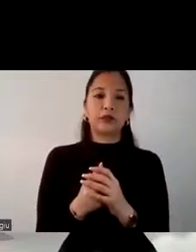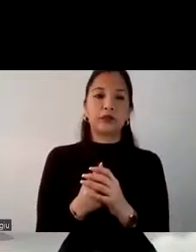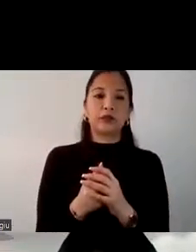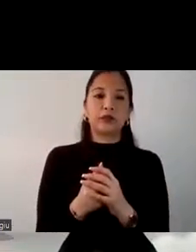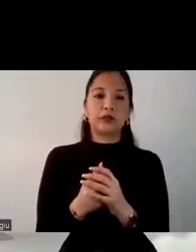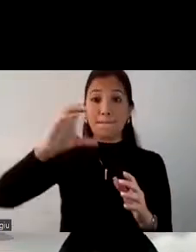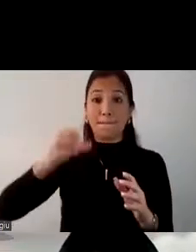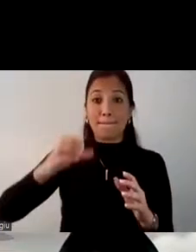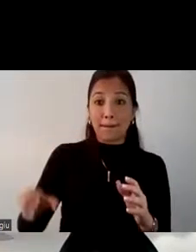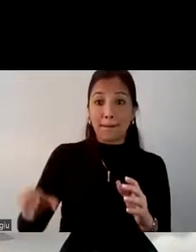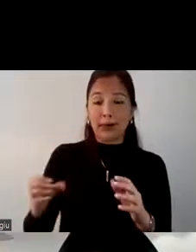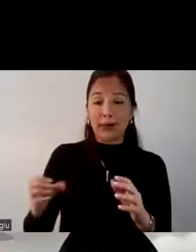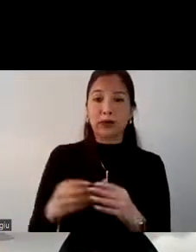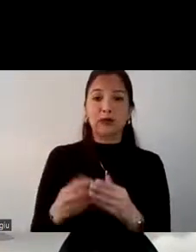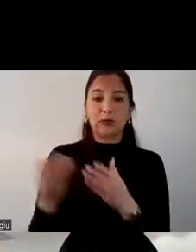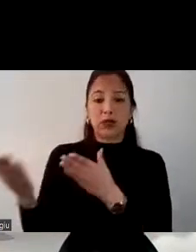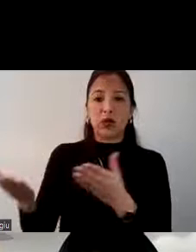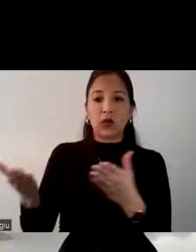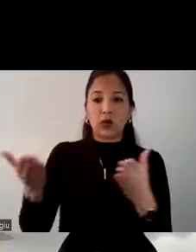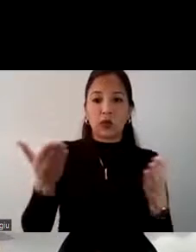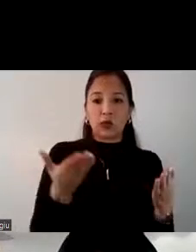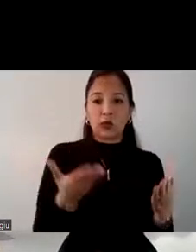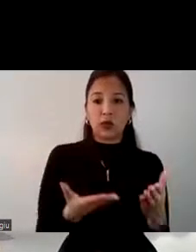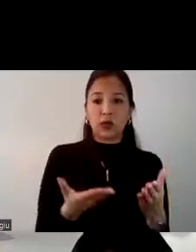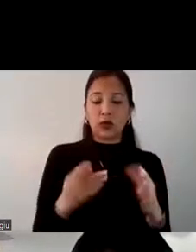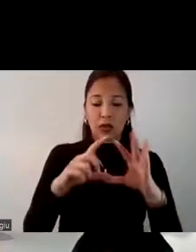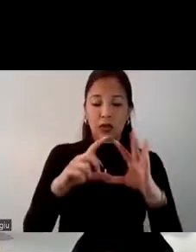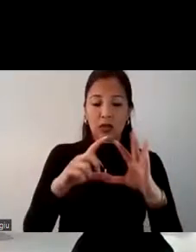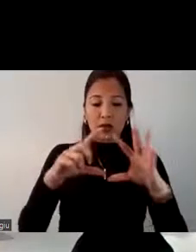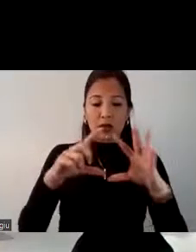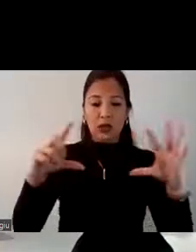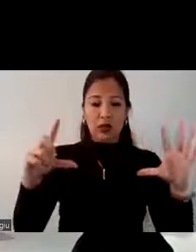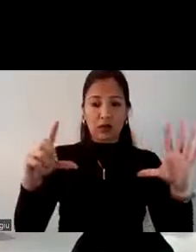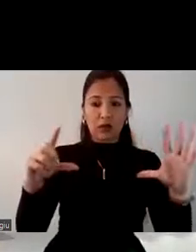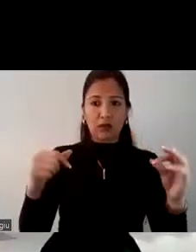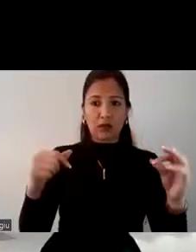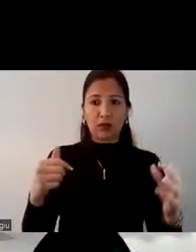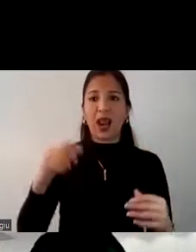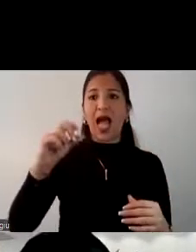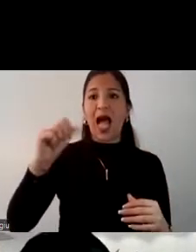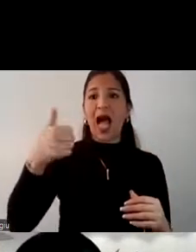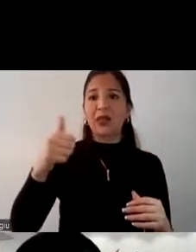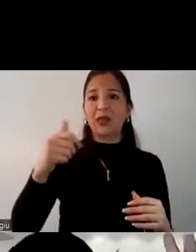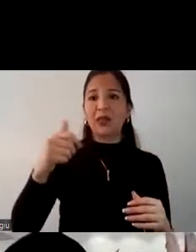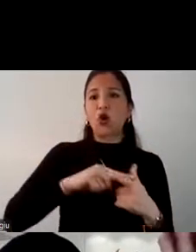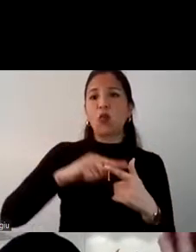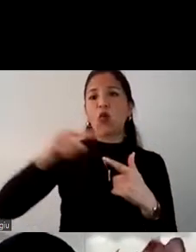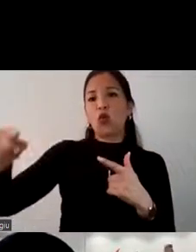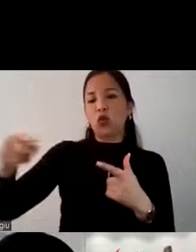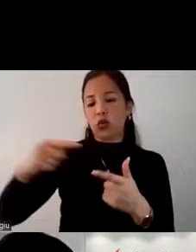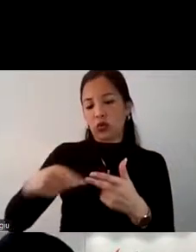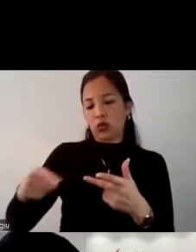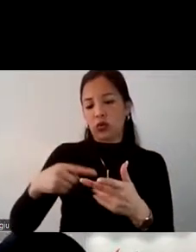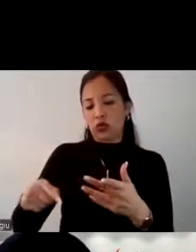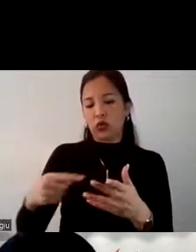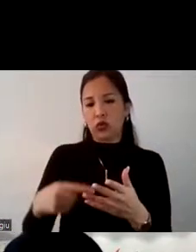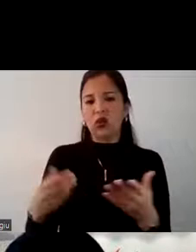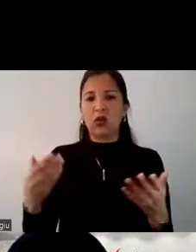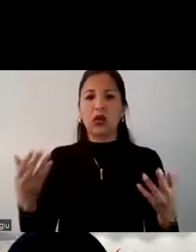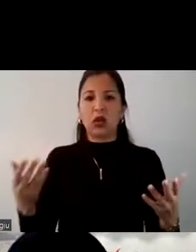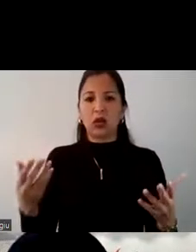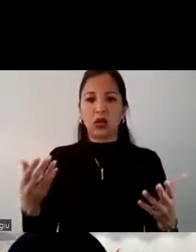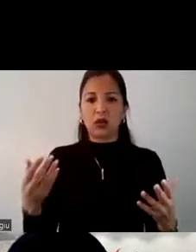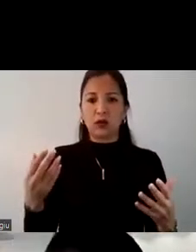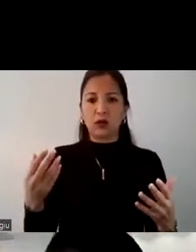perceptuales se presentan gráficos tanto las actividades como los destinos. ¿Qué quiere decir esto? Que ustedes van a ver a